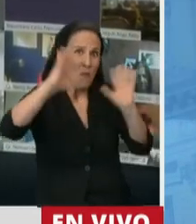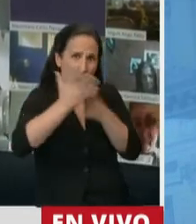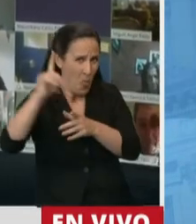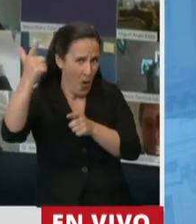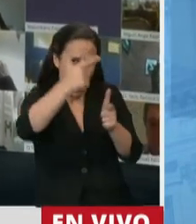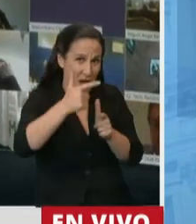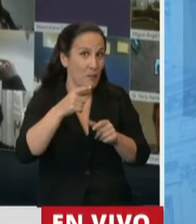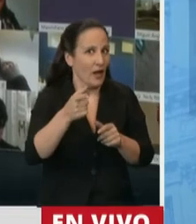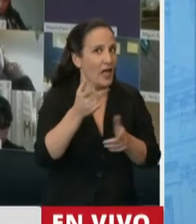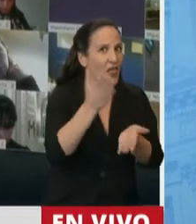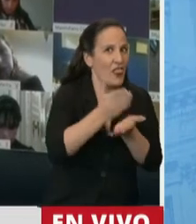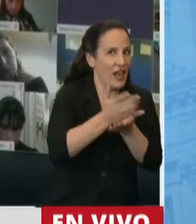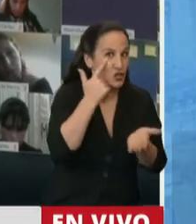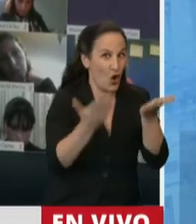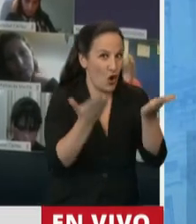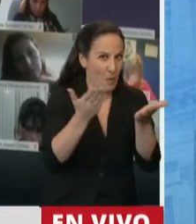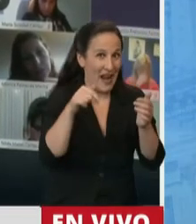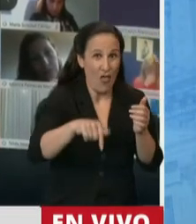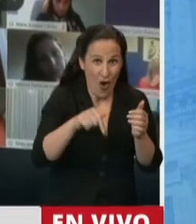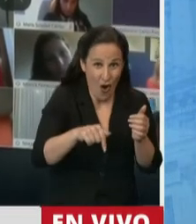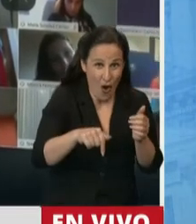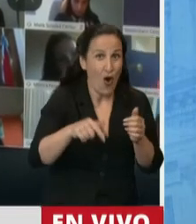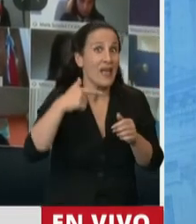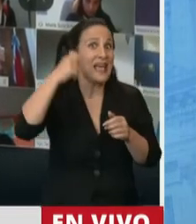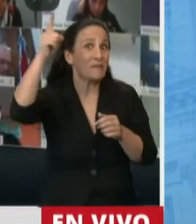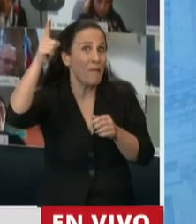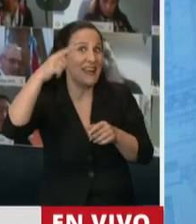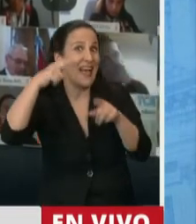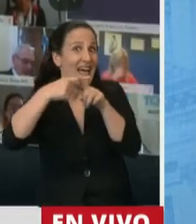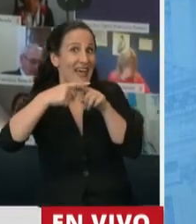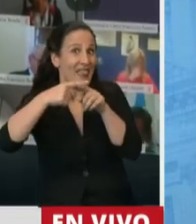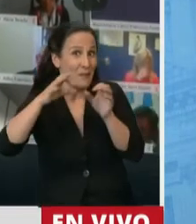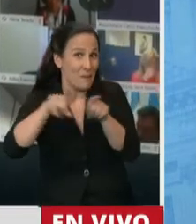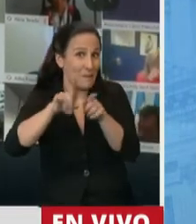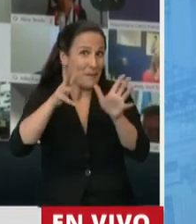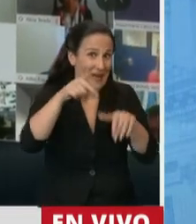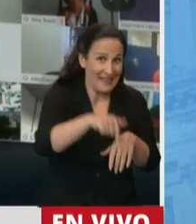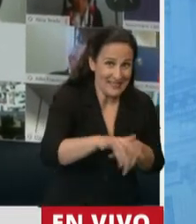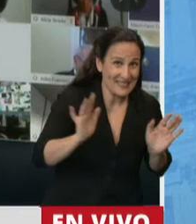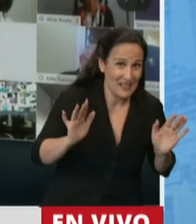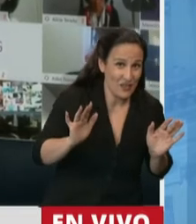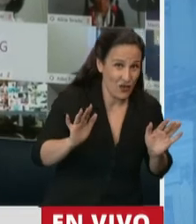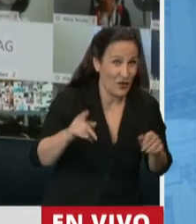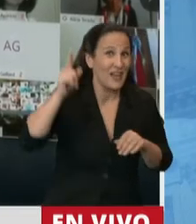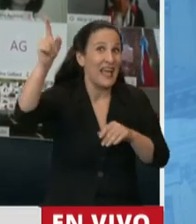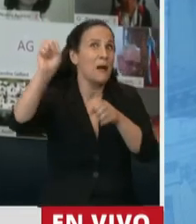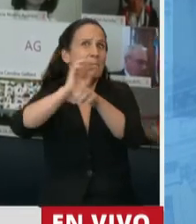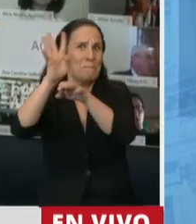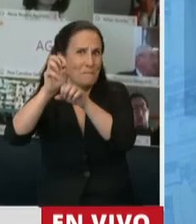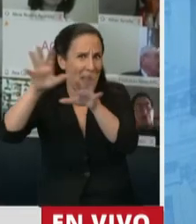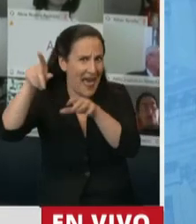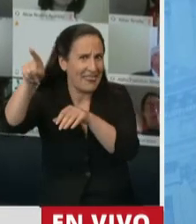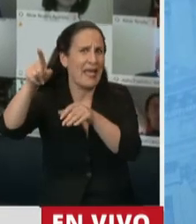porque hay que leer el derecho comparado y esto se está discutiendo hoy día en España hoy se está discutiendo en España ellos saliendo de la pandemia